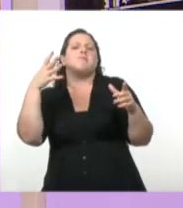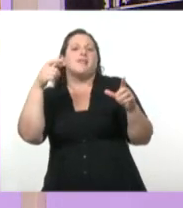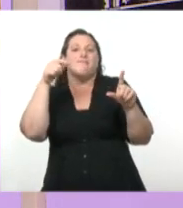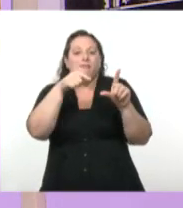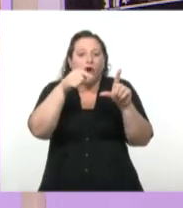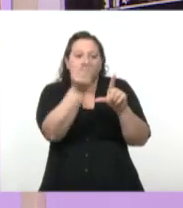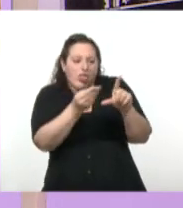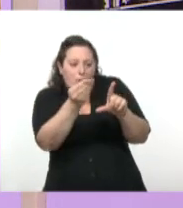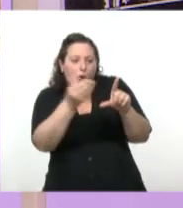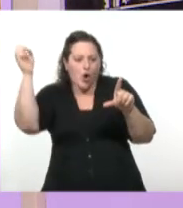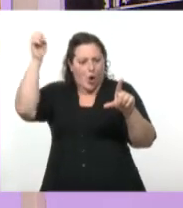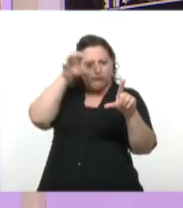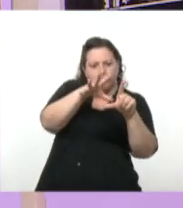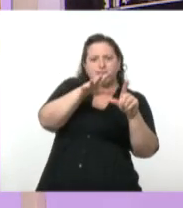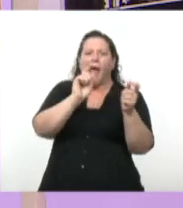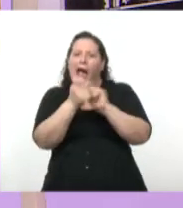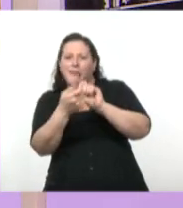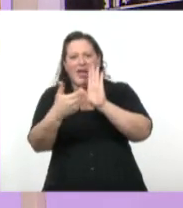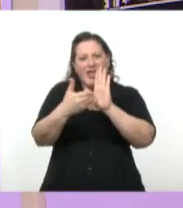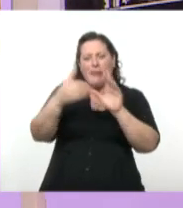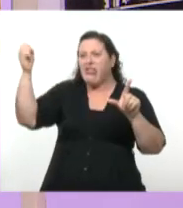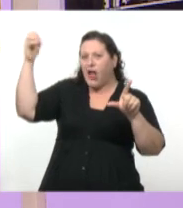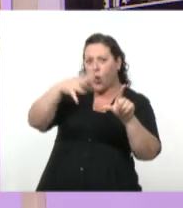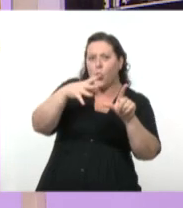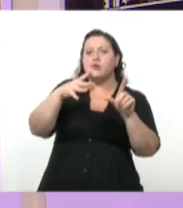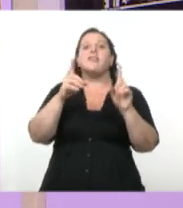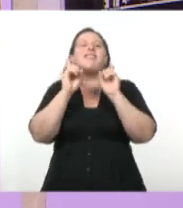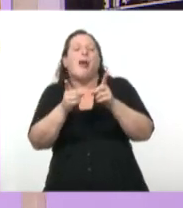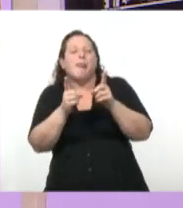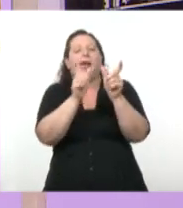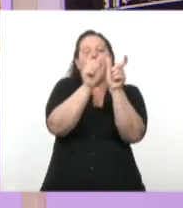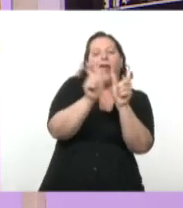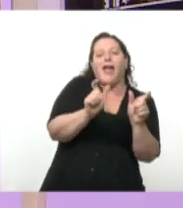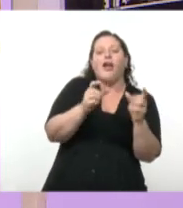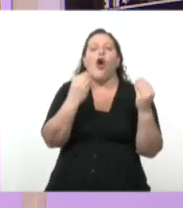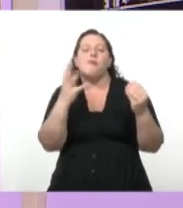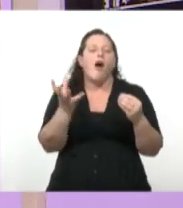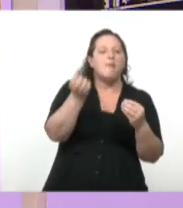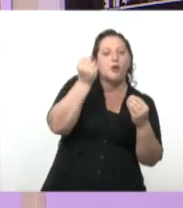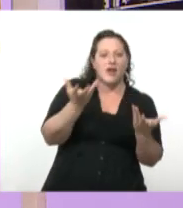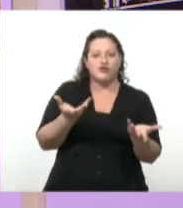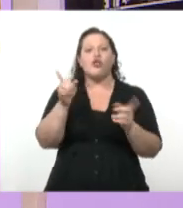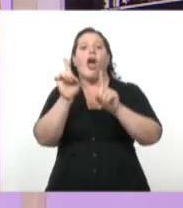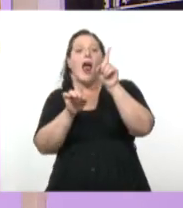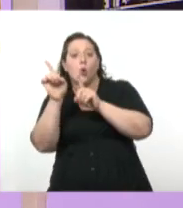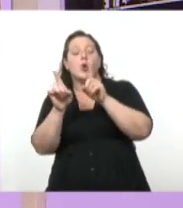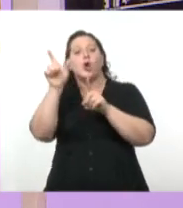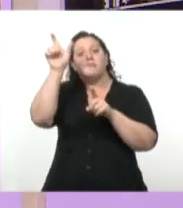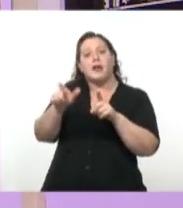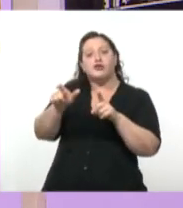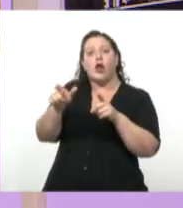¿Y qué pasa en este lenguaje de la historieta? ¿Y qué hacen distintos dibujantes y distintos autores para interpretar esa luz?